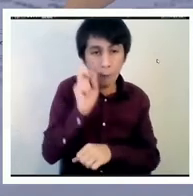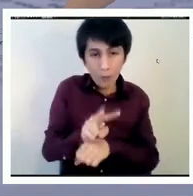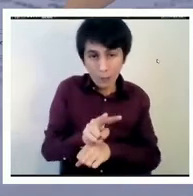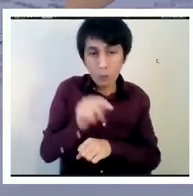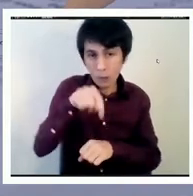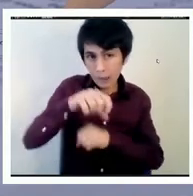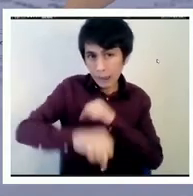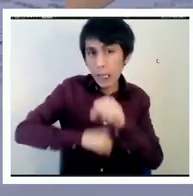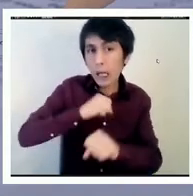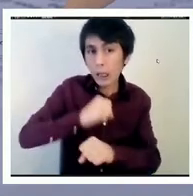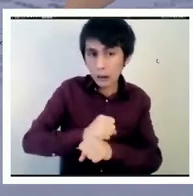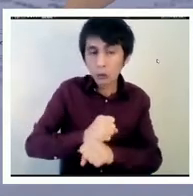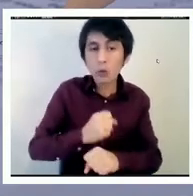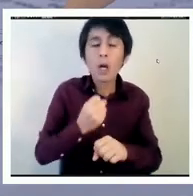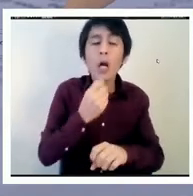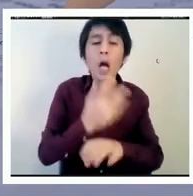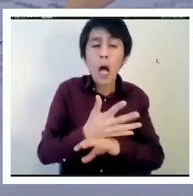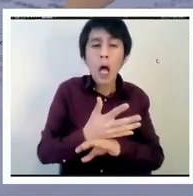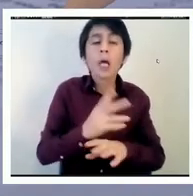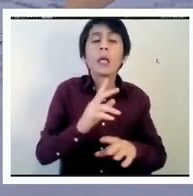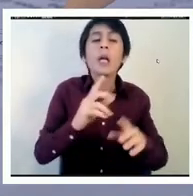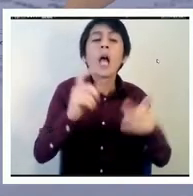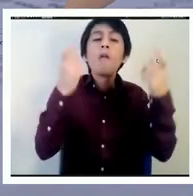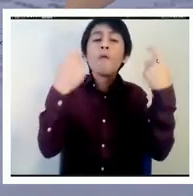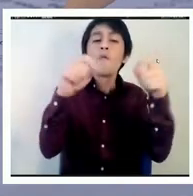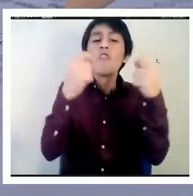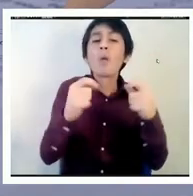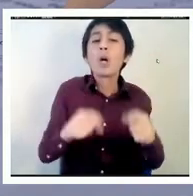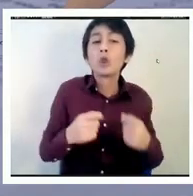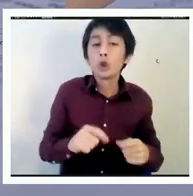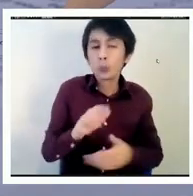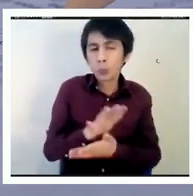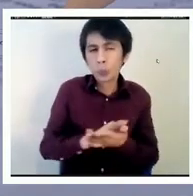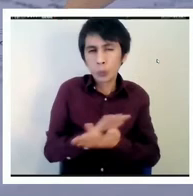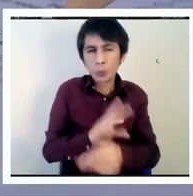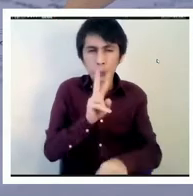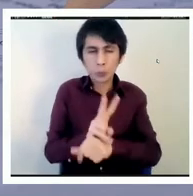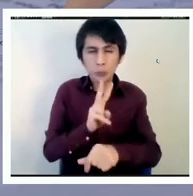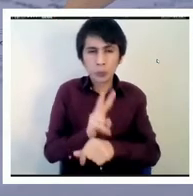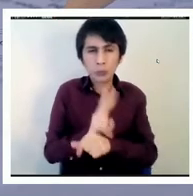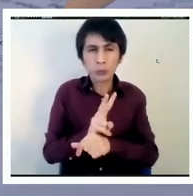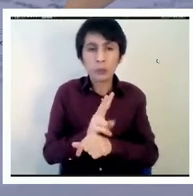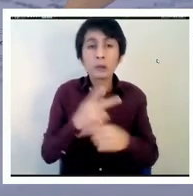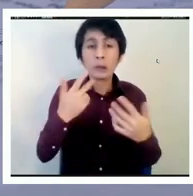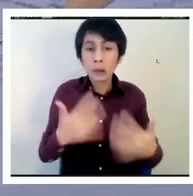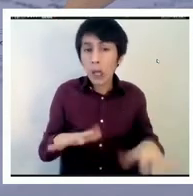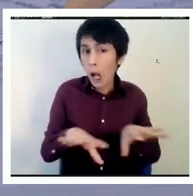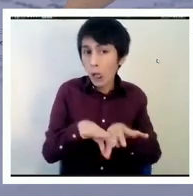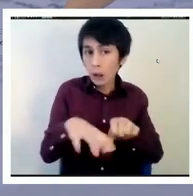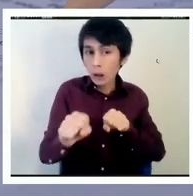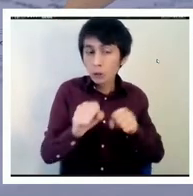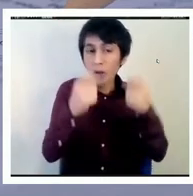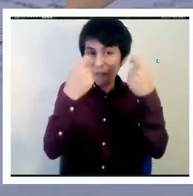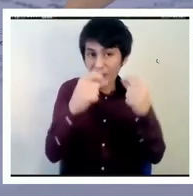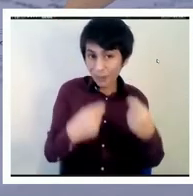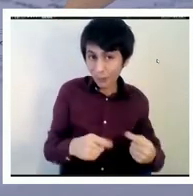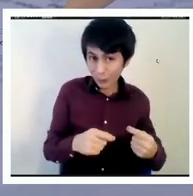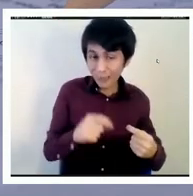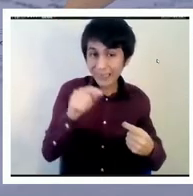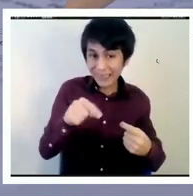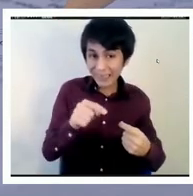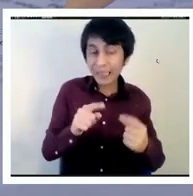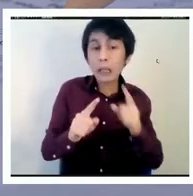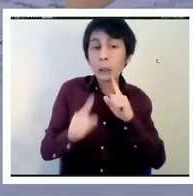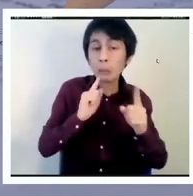evaluaciones donde los profesores ya han completado con sus alumnos y los resultados de esos exámenes se